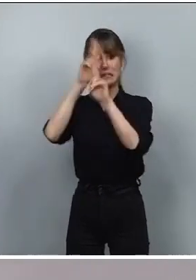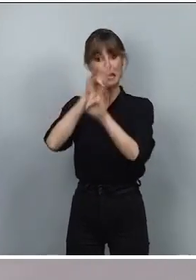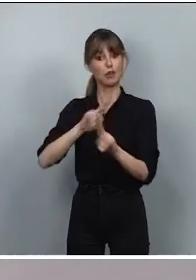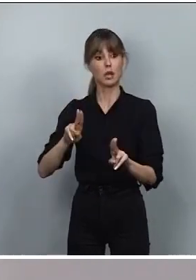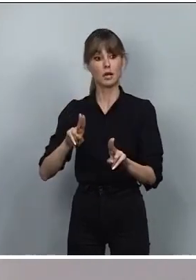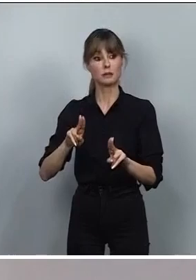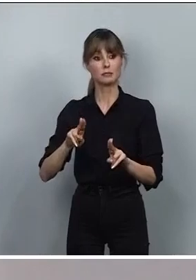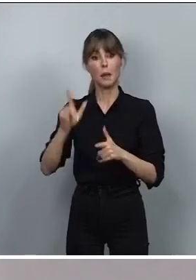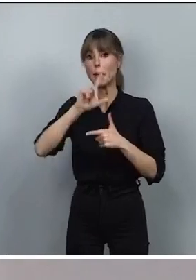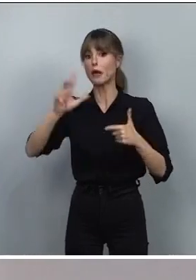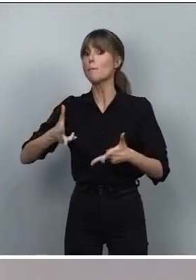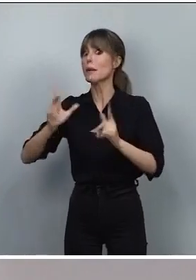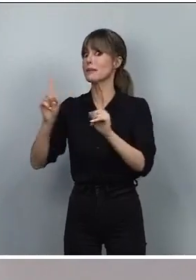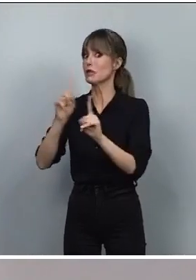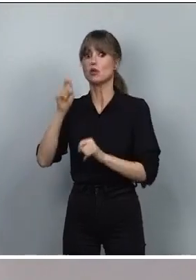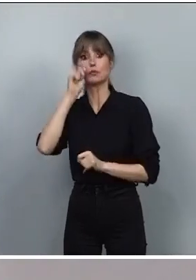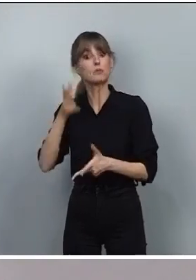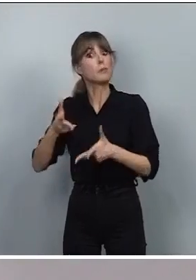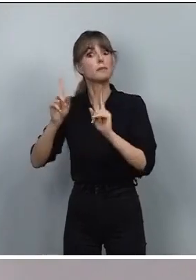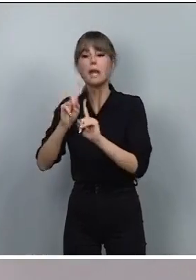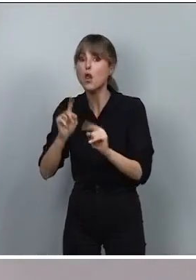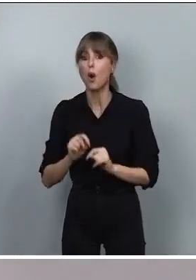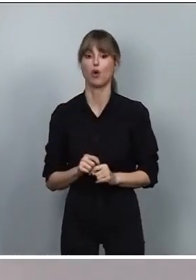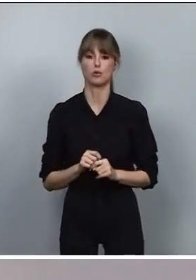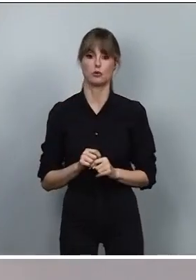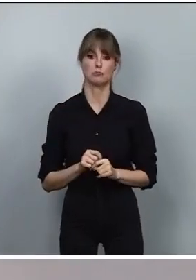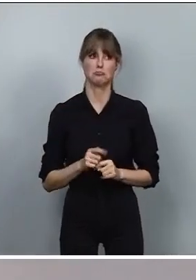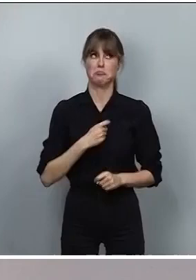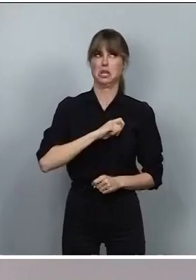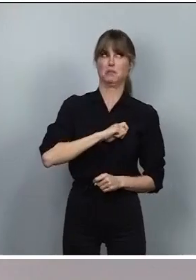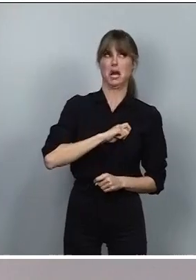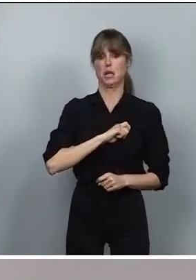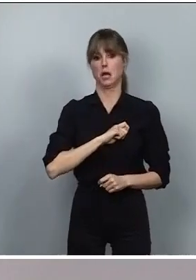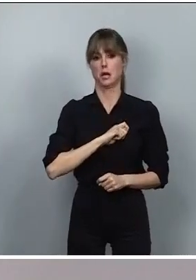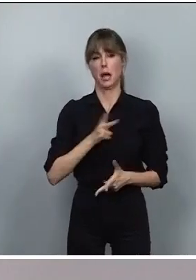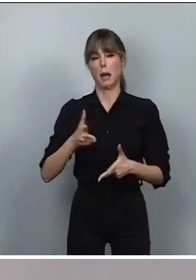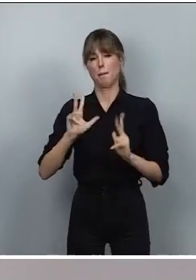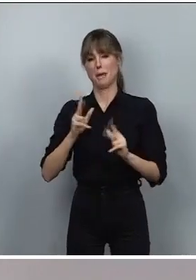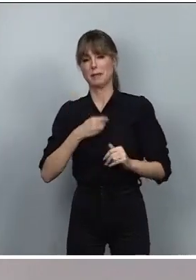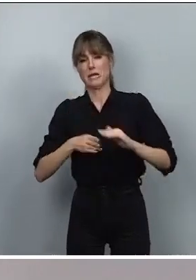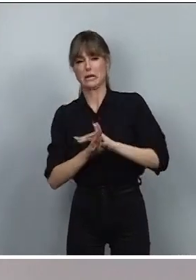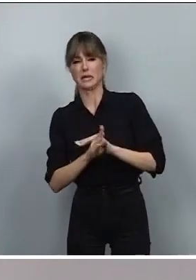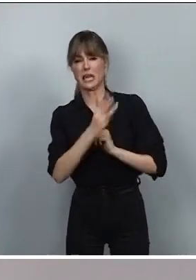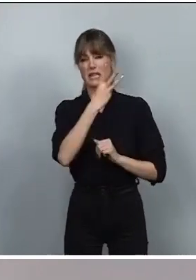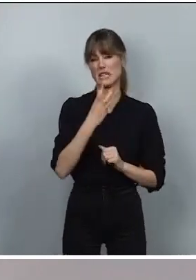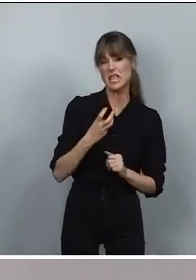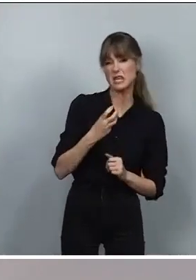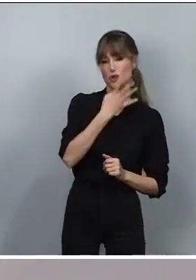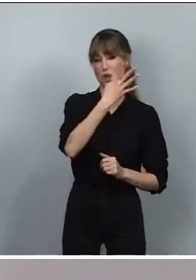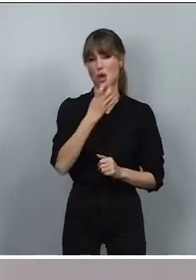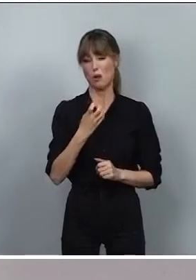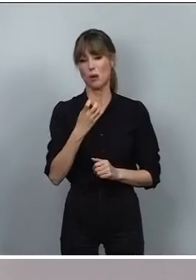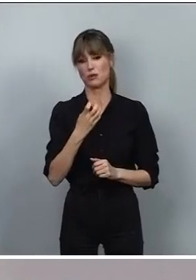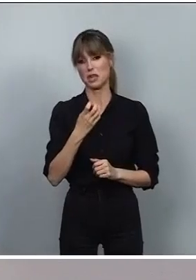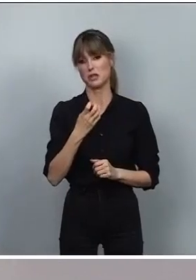de viajeros, de turismo. Hay unas cantidades, te permiten entrar en España con 300, 400